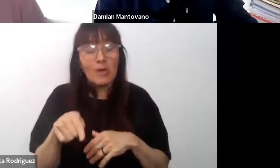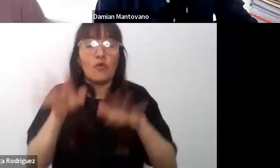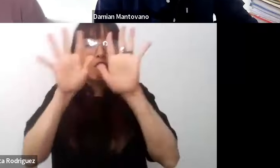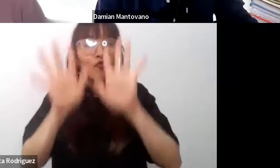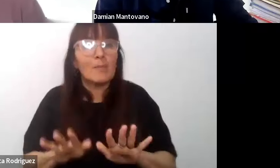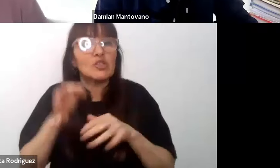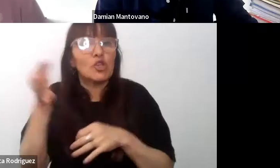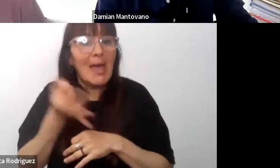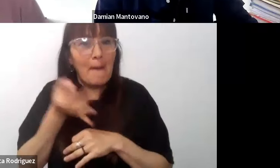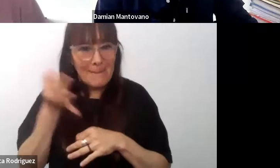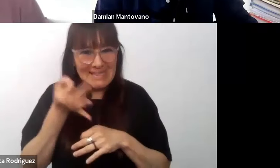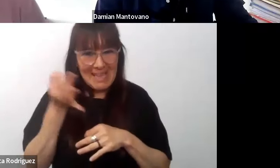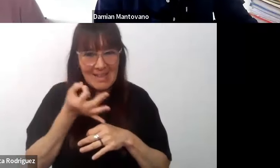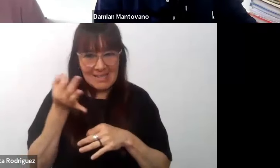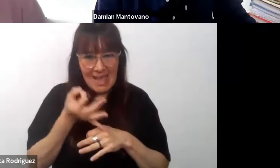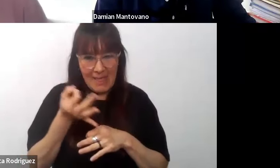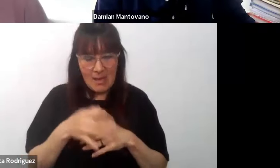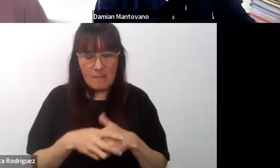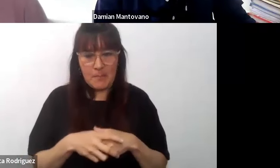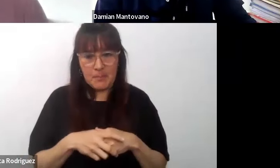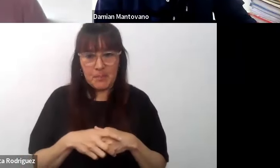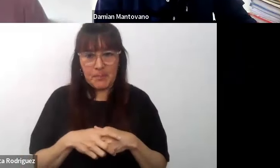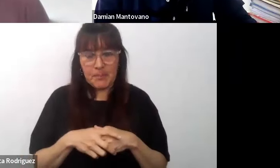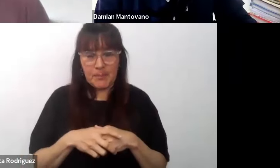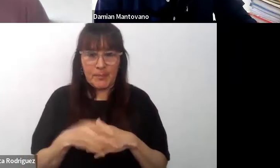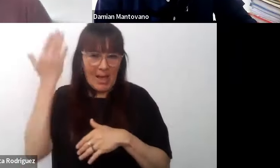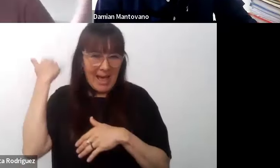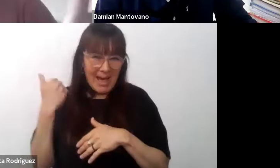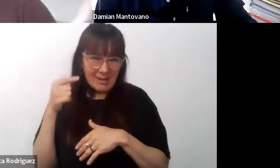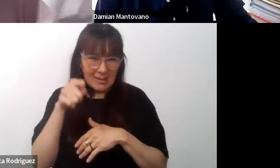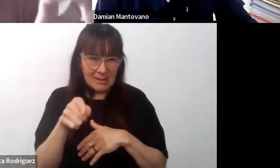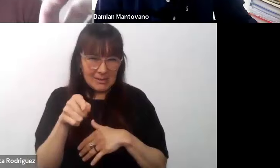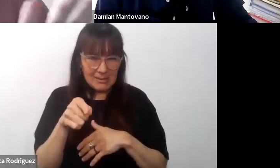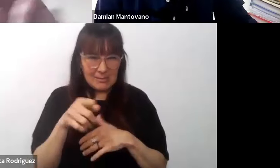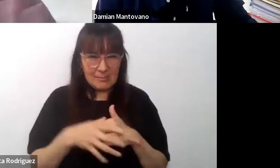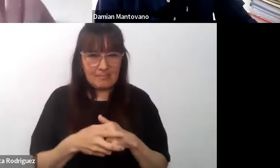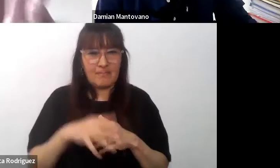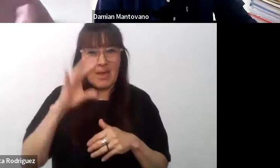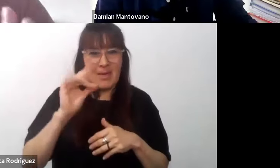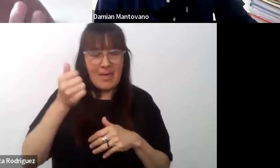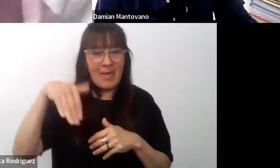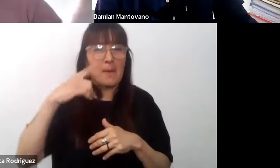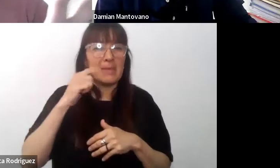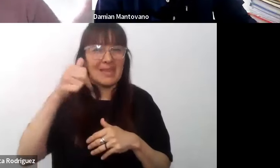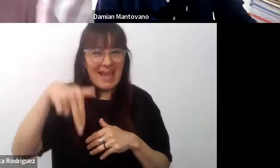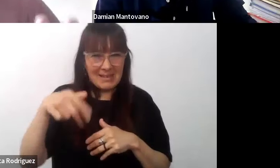especializada como escuchaba que decía Damián hay como